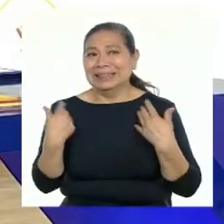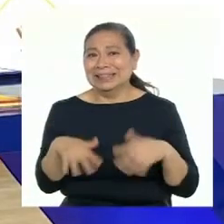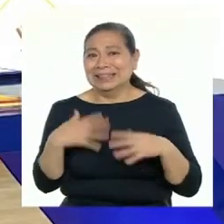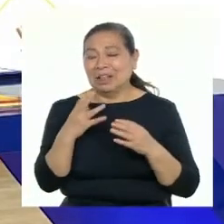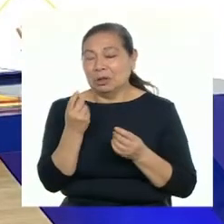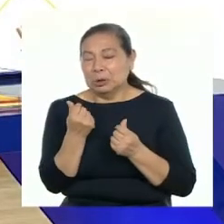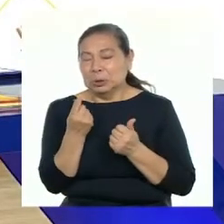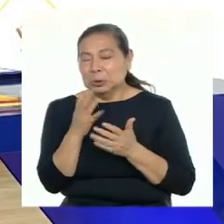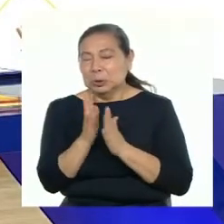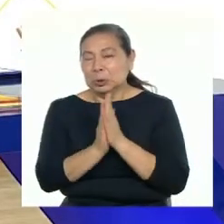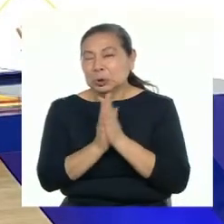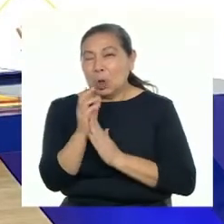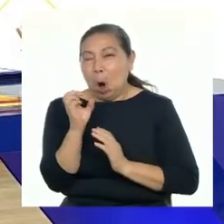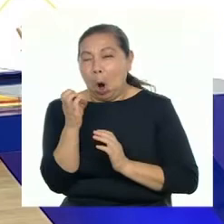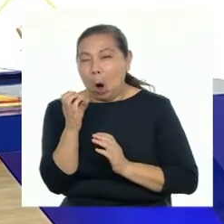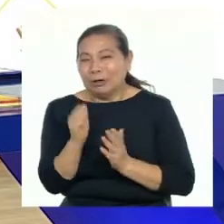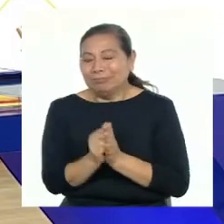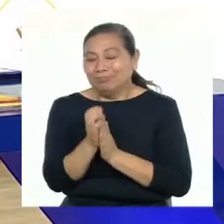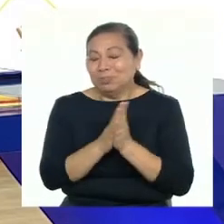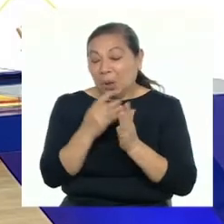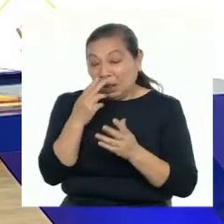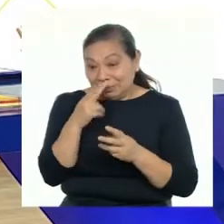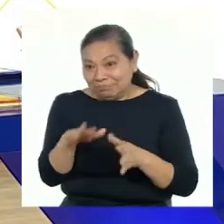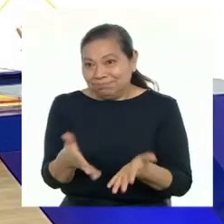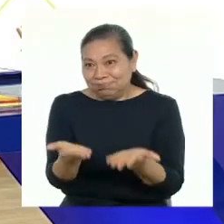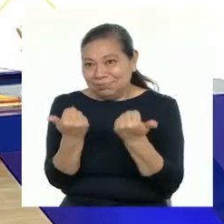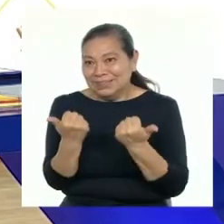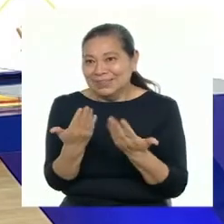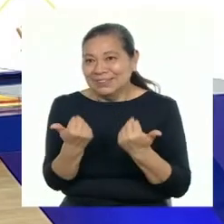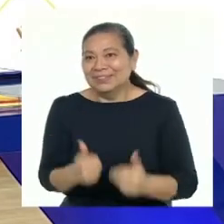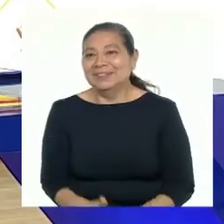Joyas, lingotes de oro, diamantes, ¡vengan a mí!